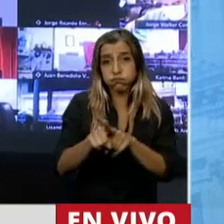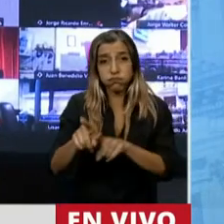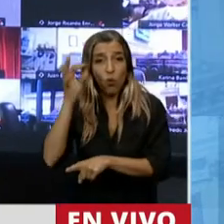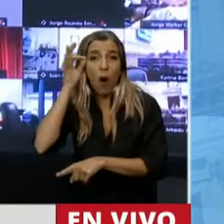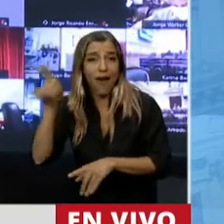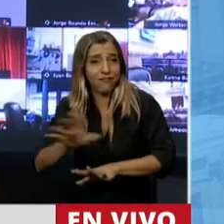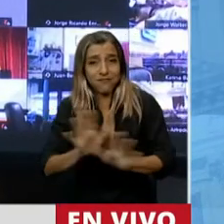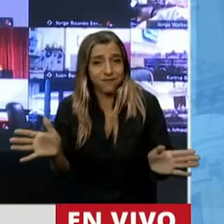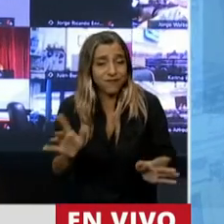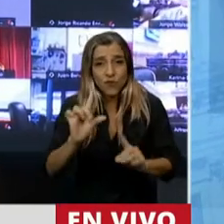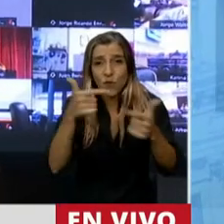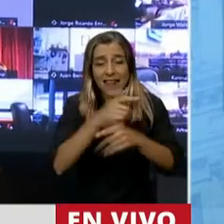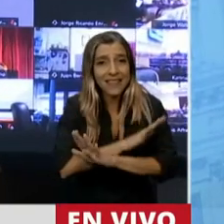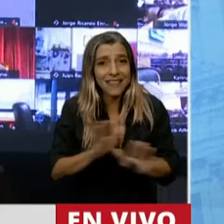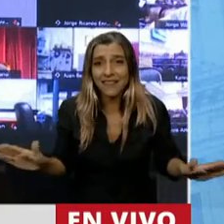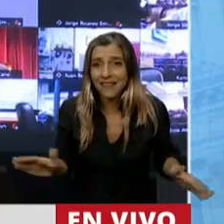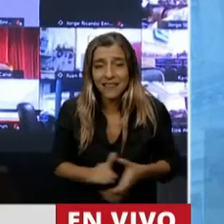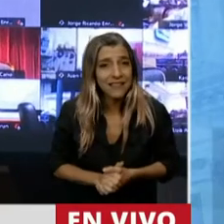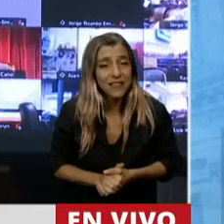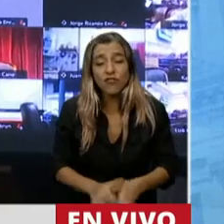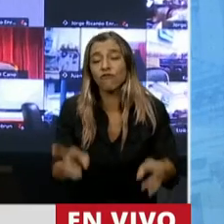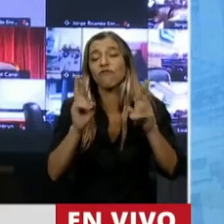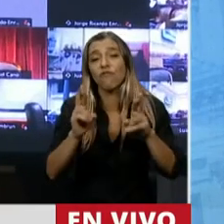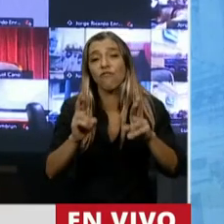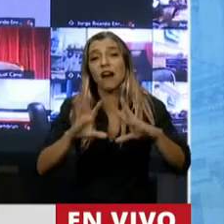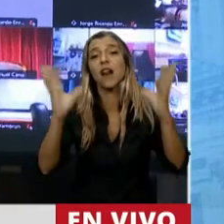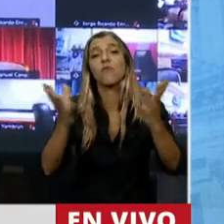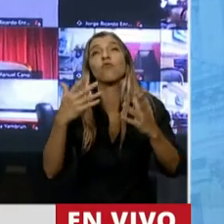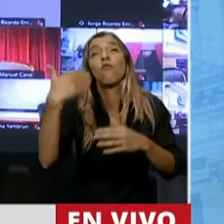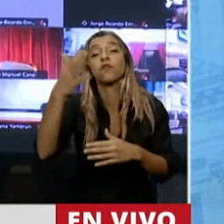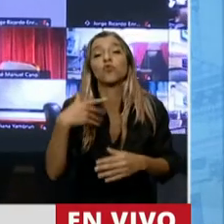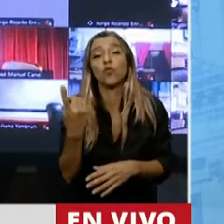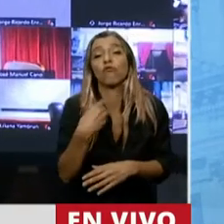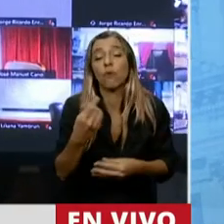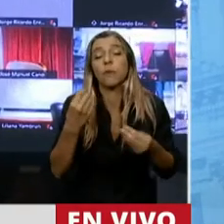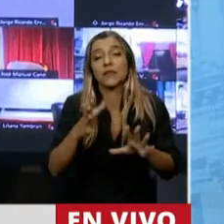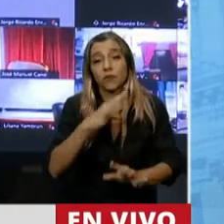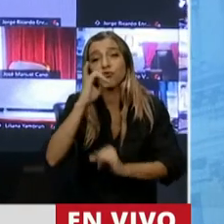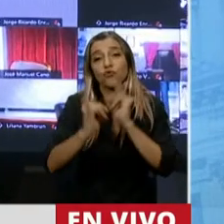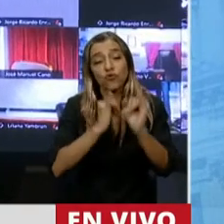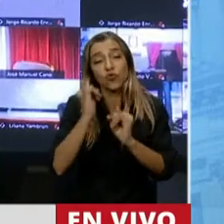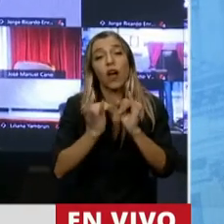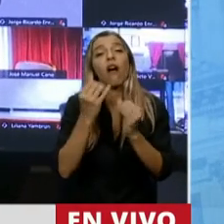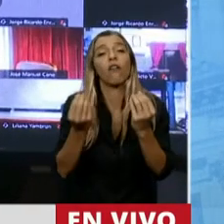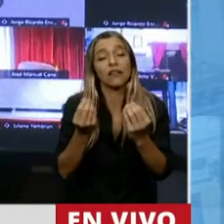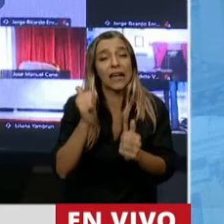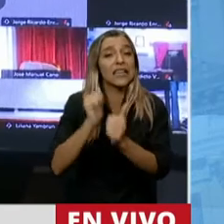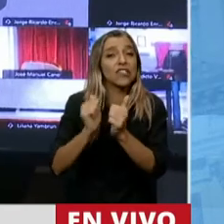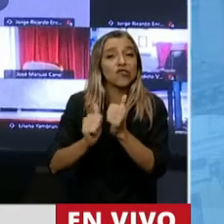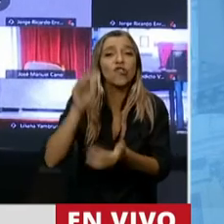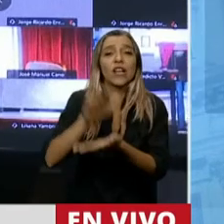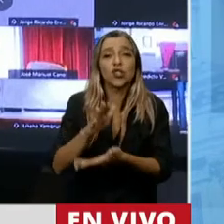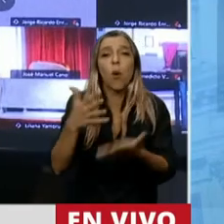ojalá, algún día podamos ver un artículo en el mundo y empecemos a contar, no la historia de las oportunidades